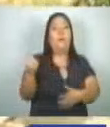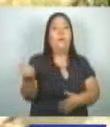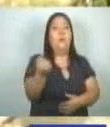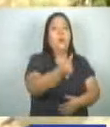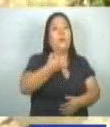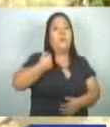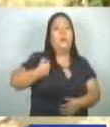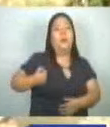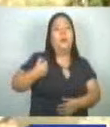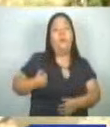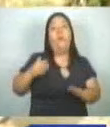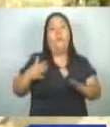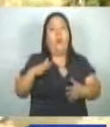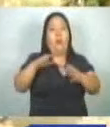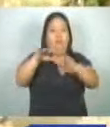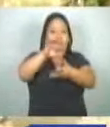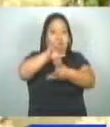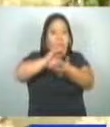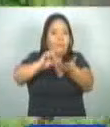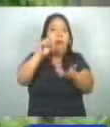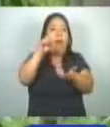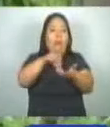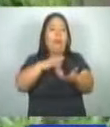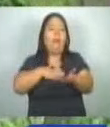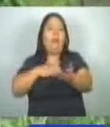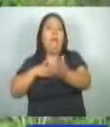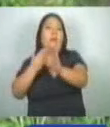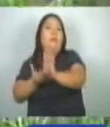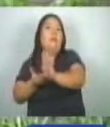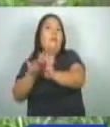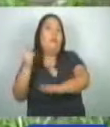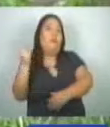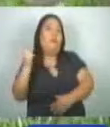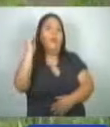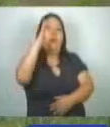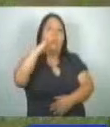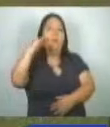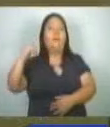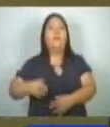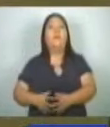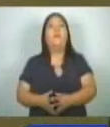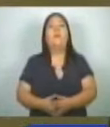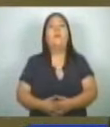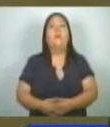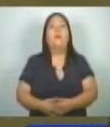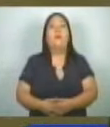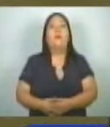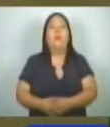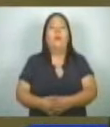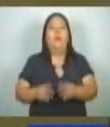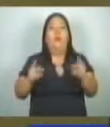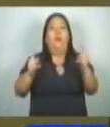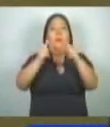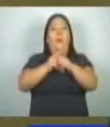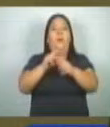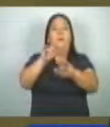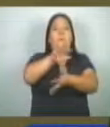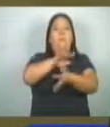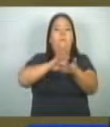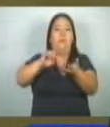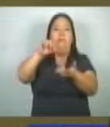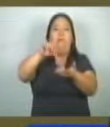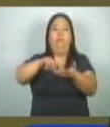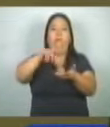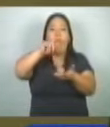pues no solo daña los ecosistemas, sino también el desarrollo de los países. El cambio climático y el deterioro de nuestro medio